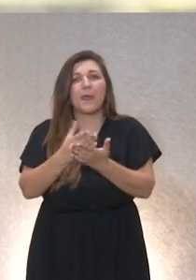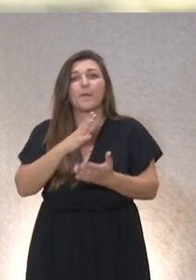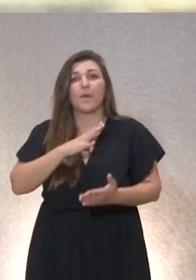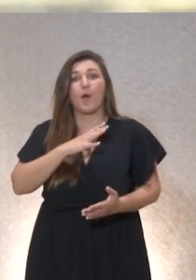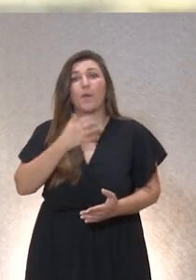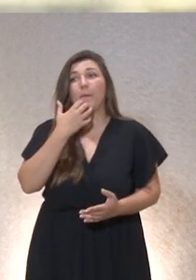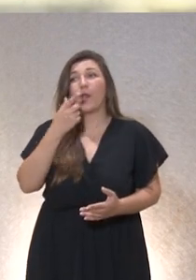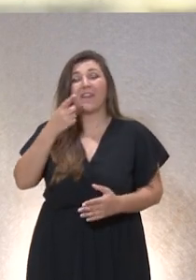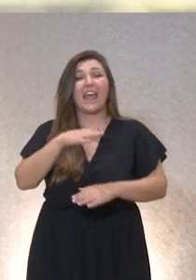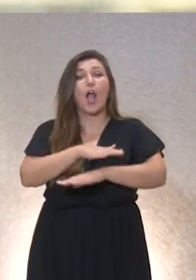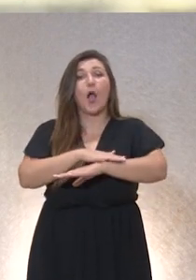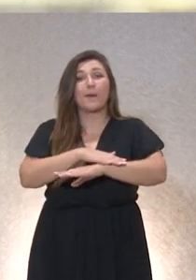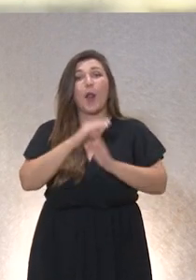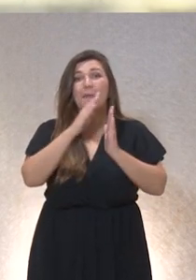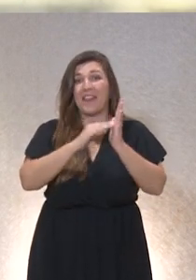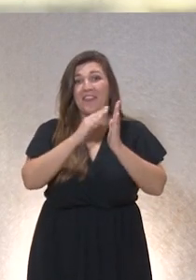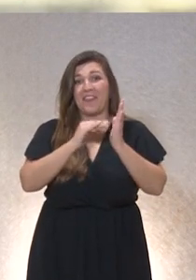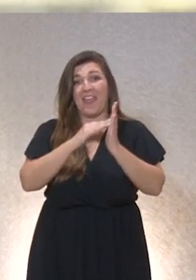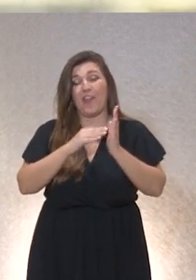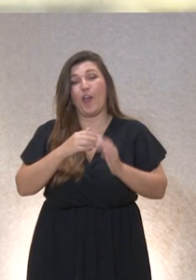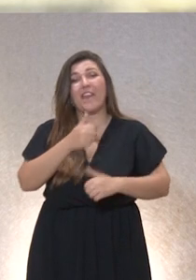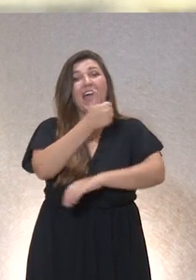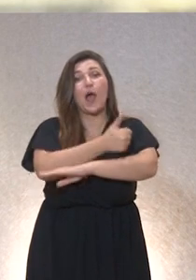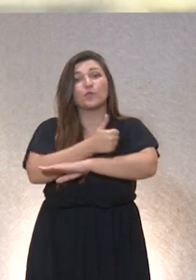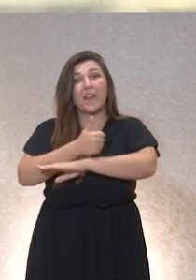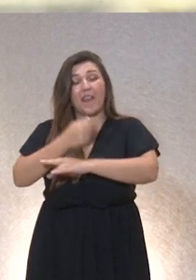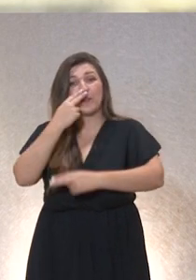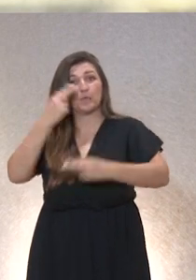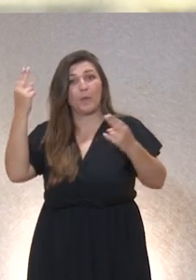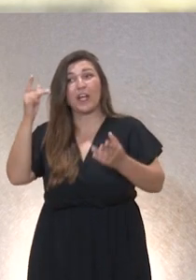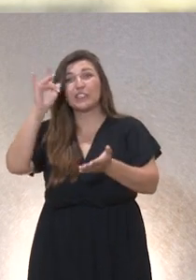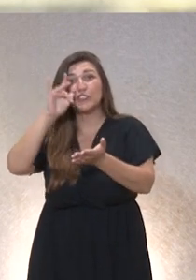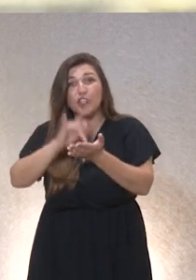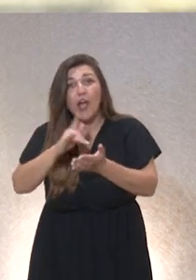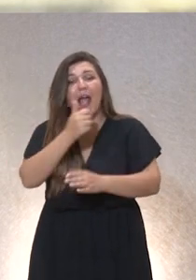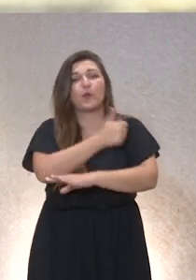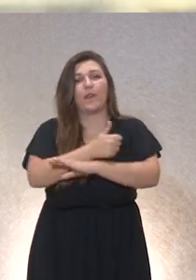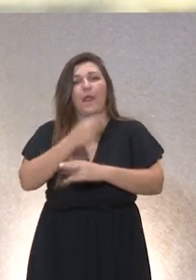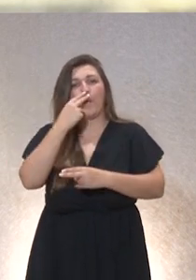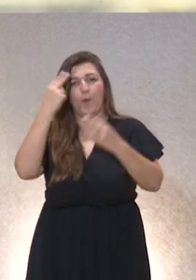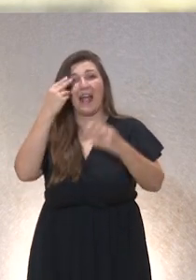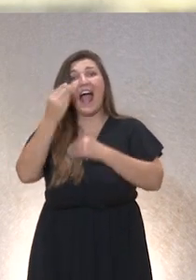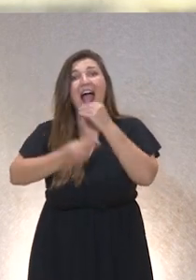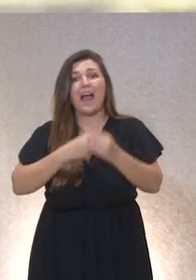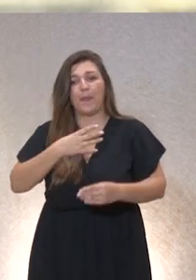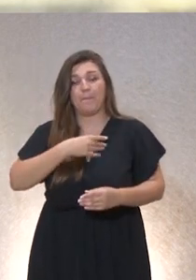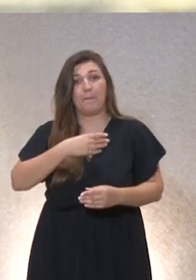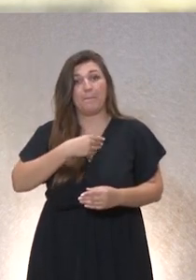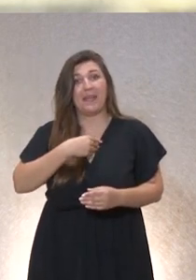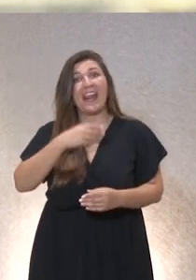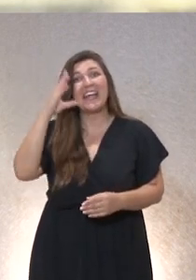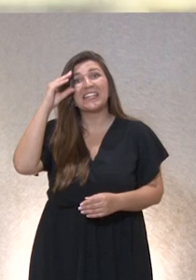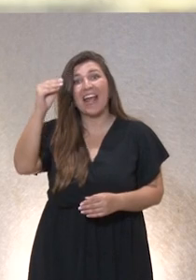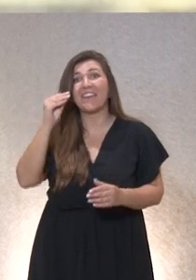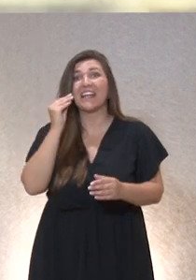ejemplo en el gobierno valenciano y en las autoridades públicas cuando una autoridad pública elabora un documento sobre la inteligencia artificial leeroslo por